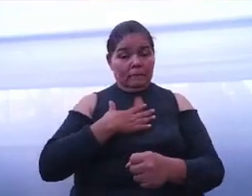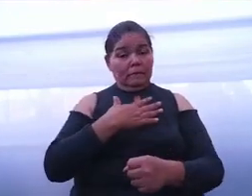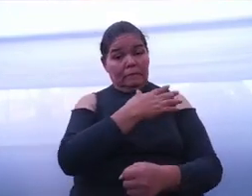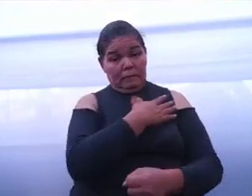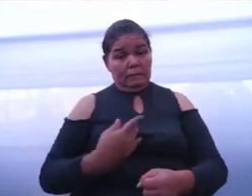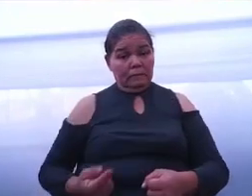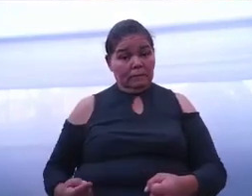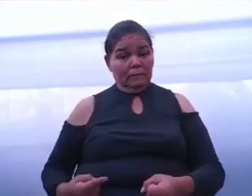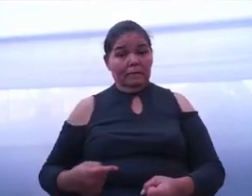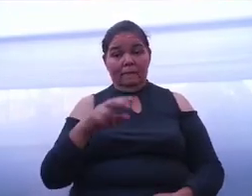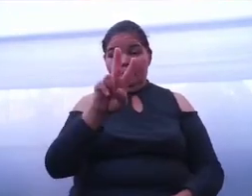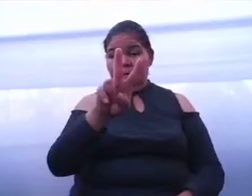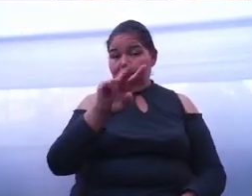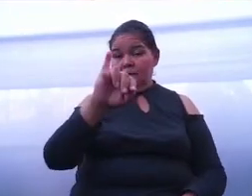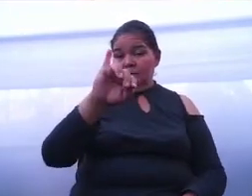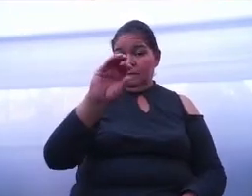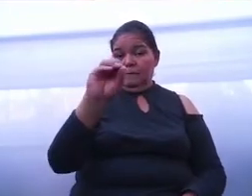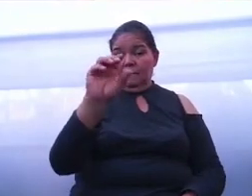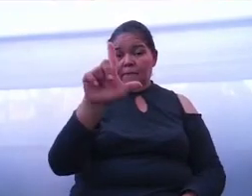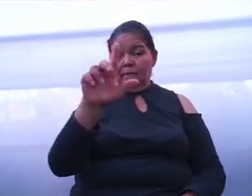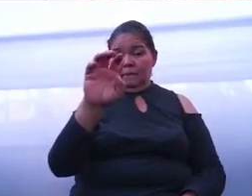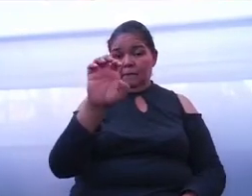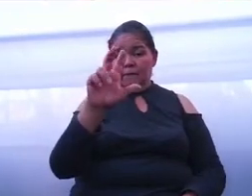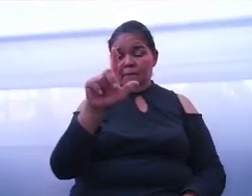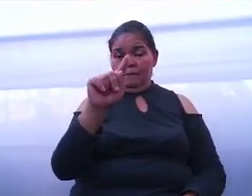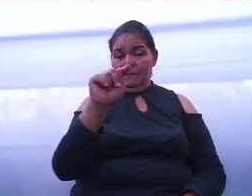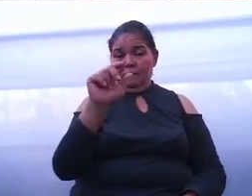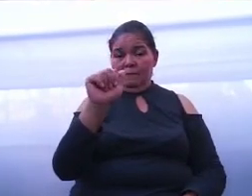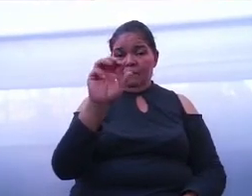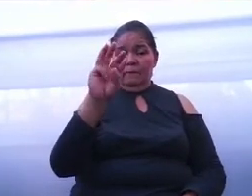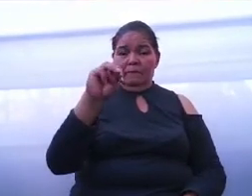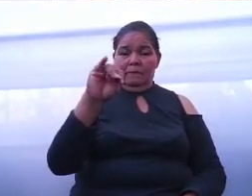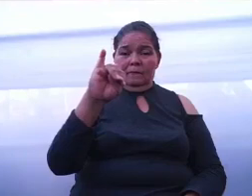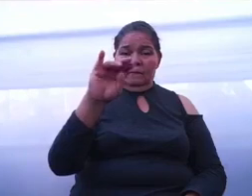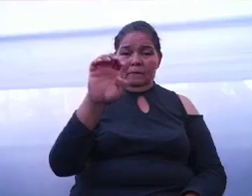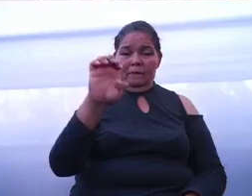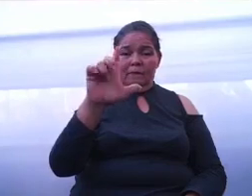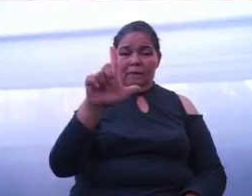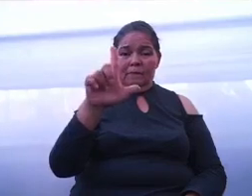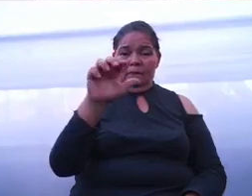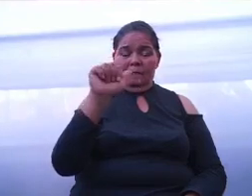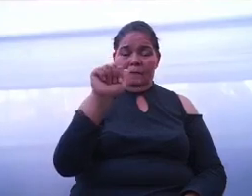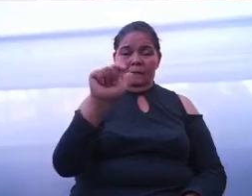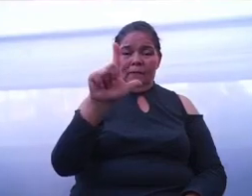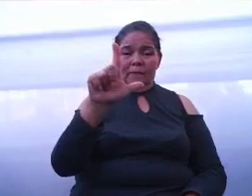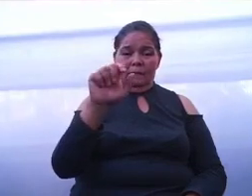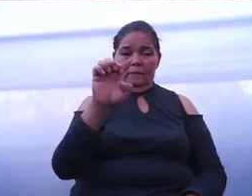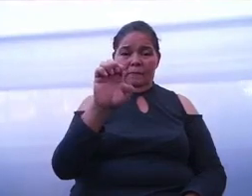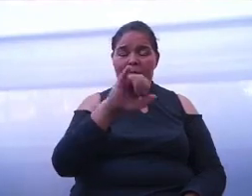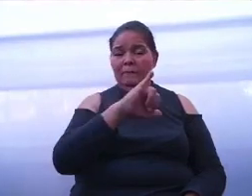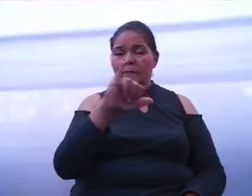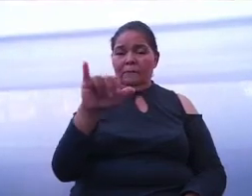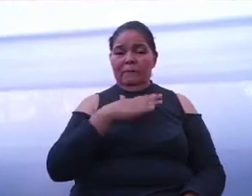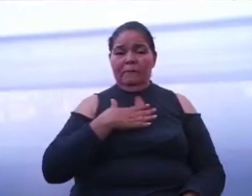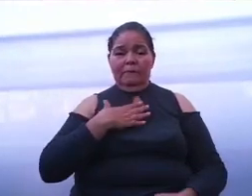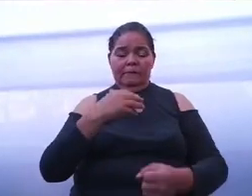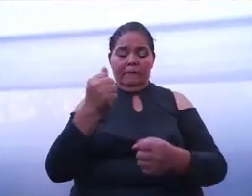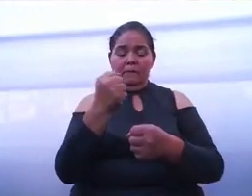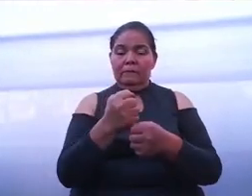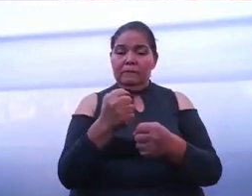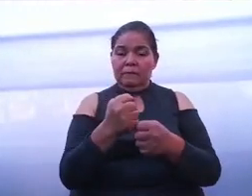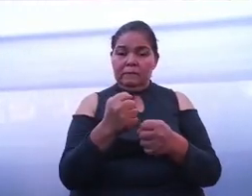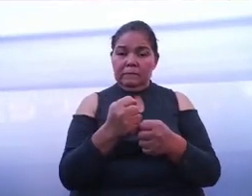Violeta, Miguel, Alejandro, a mis nietos, Luciano y